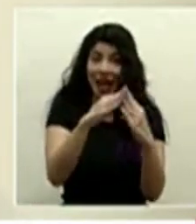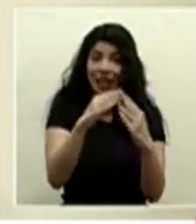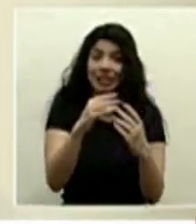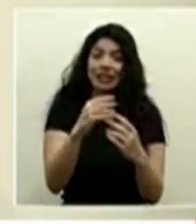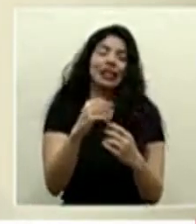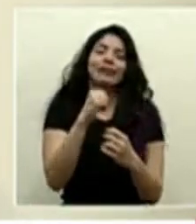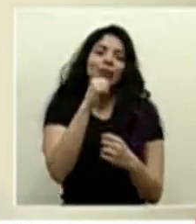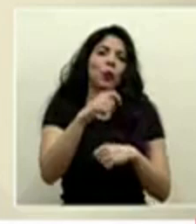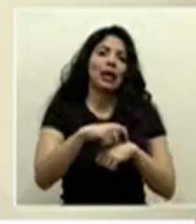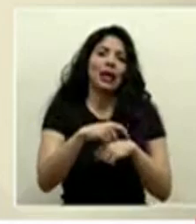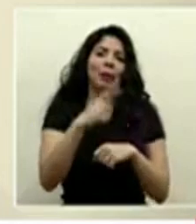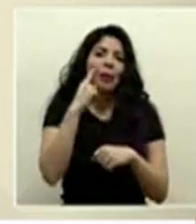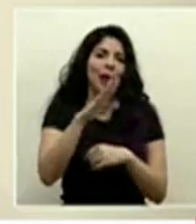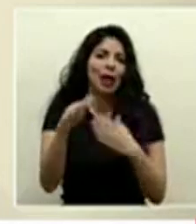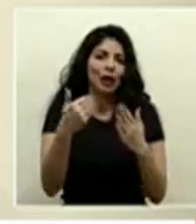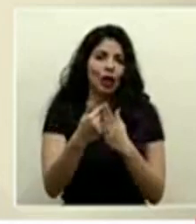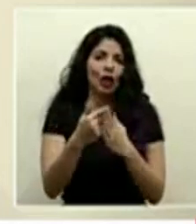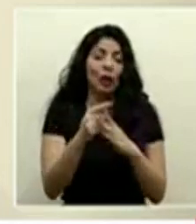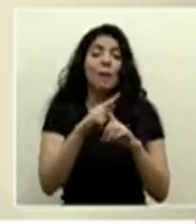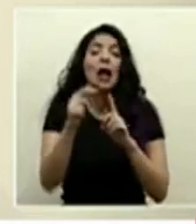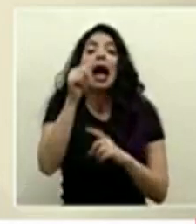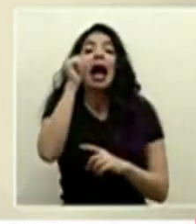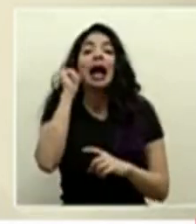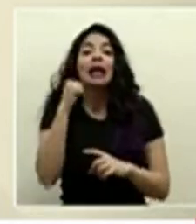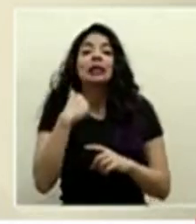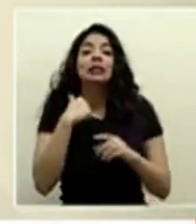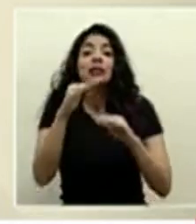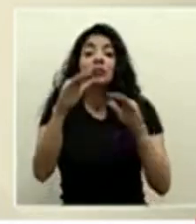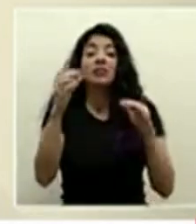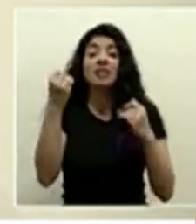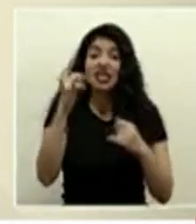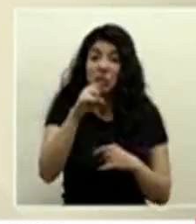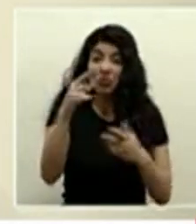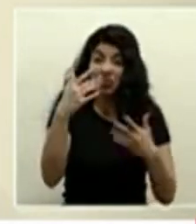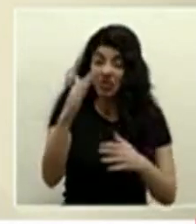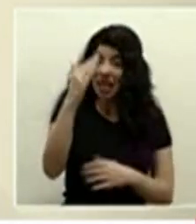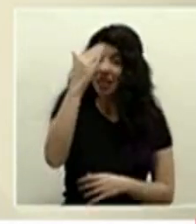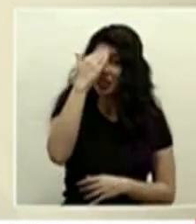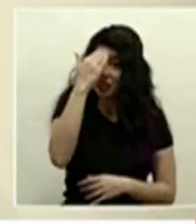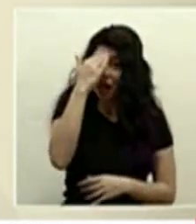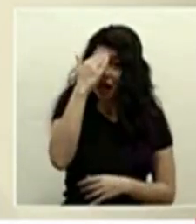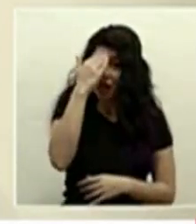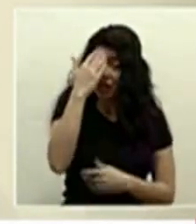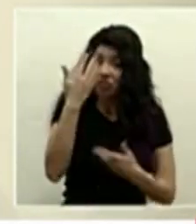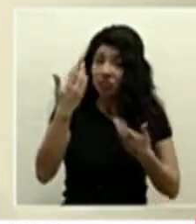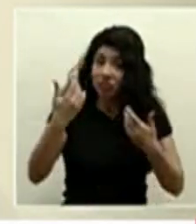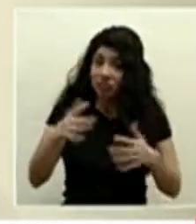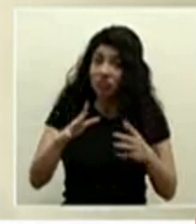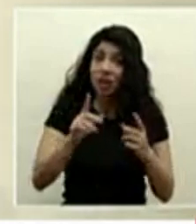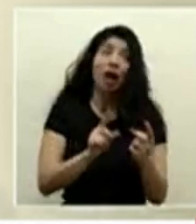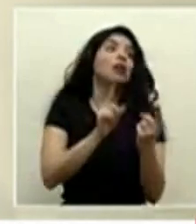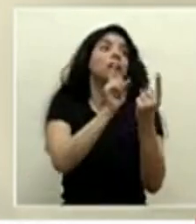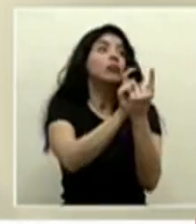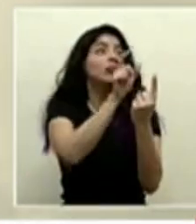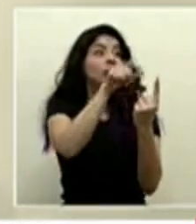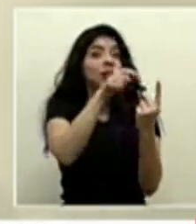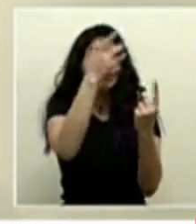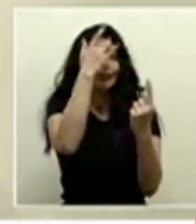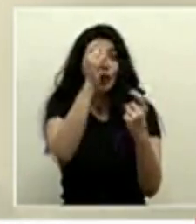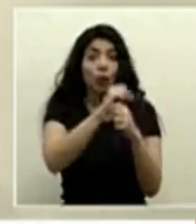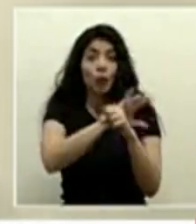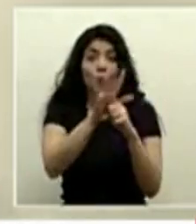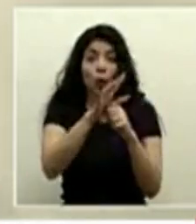pero yo ayer también hacía el llamado a que si ya sabemos que estuvimos en contacto con una persona positiva